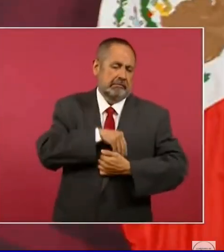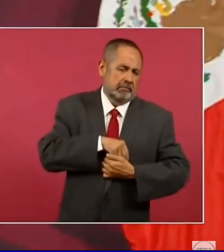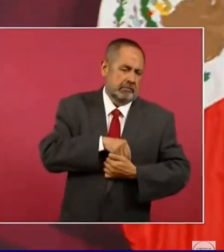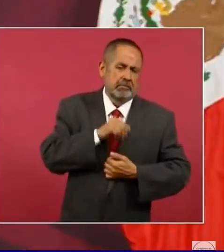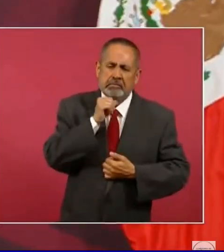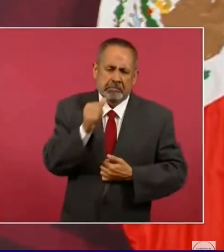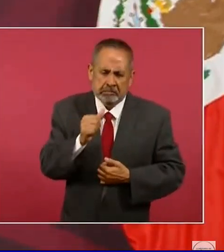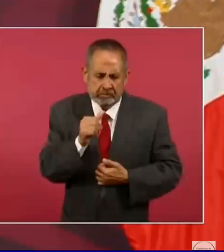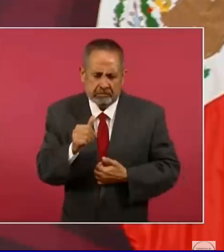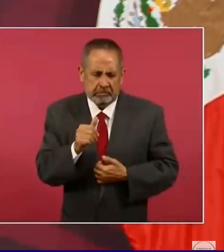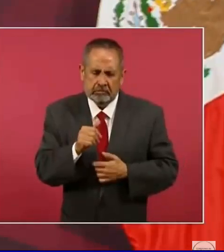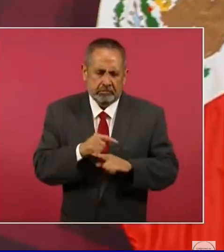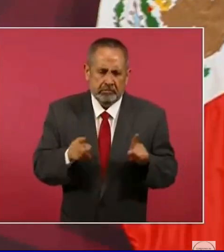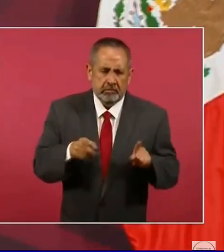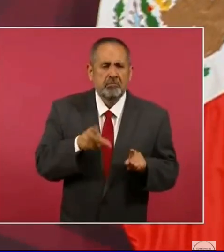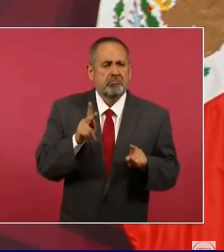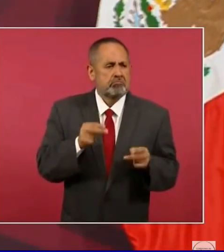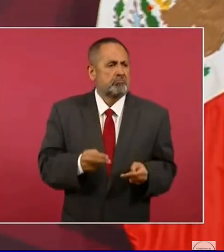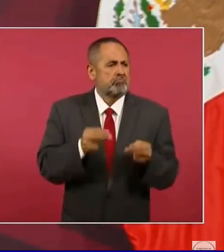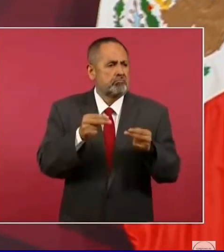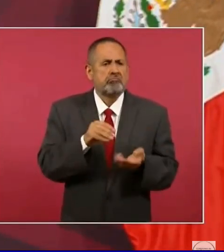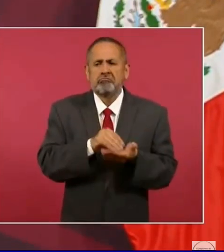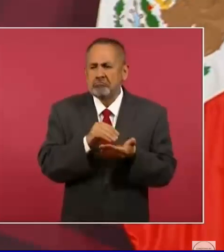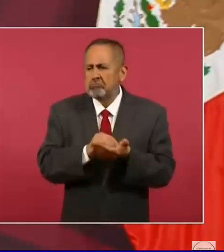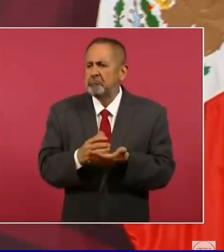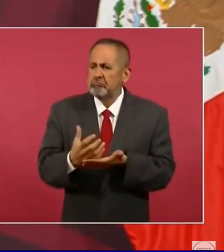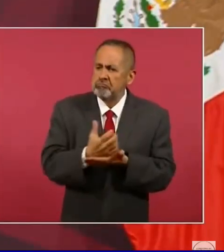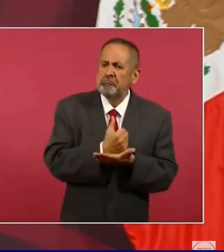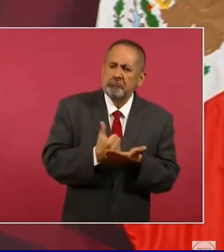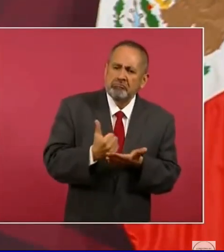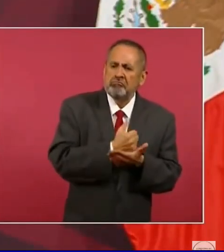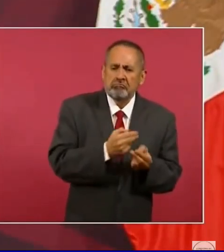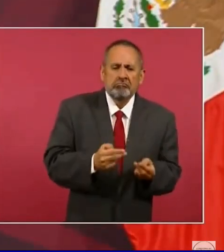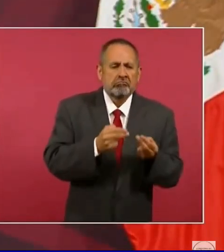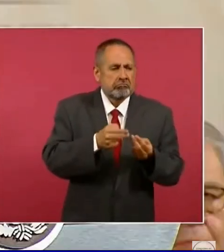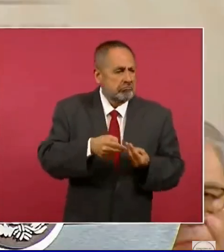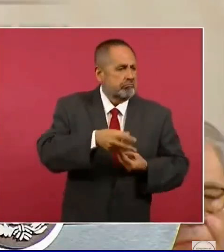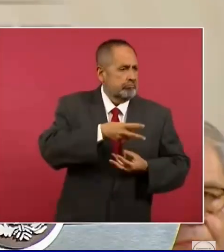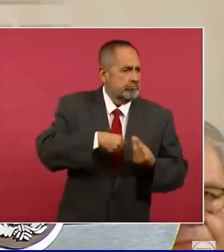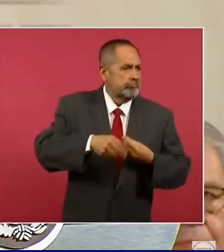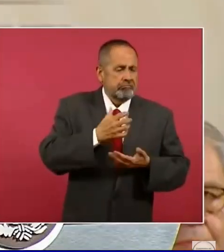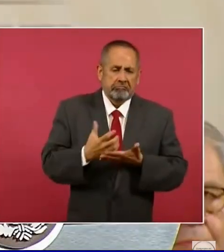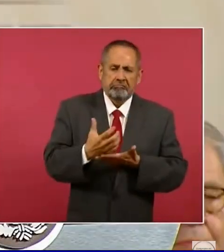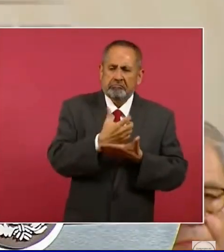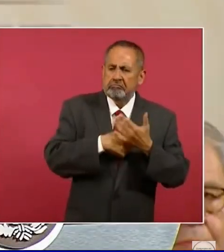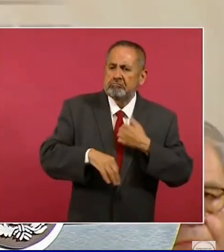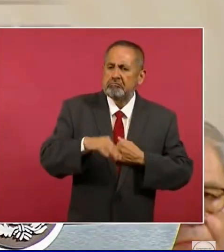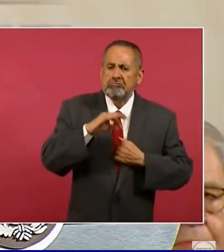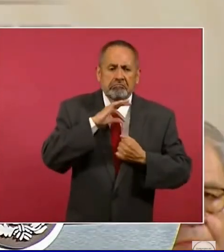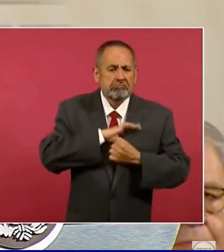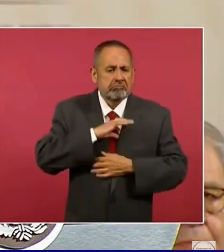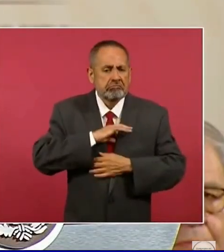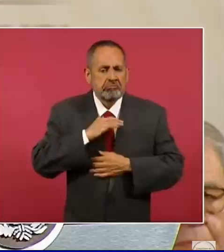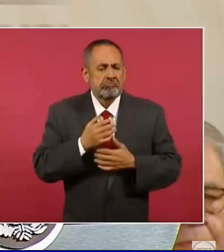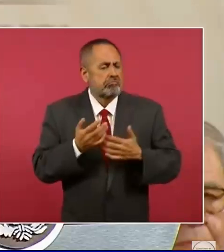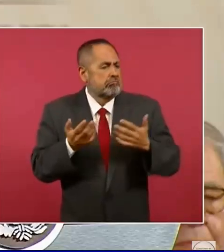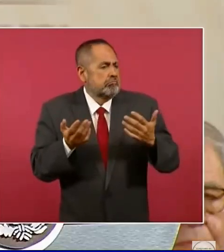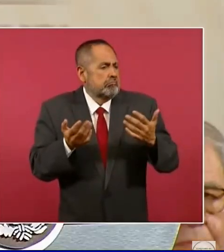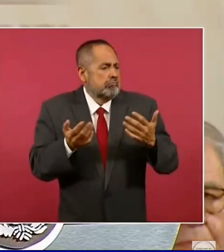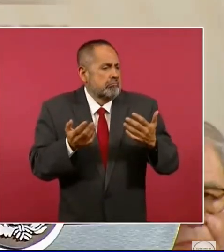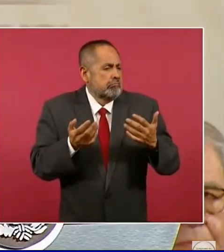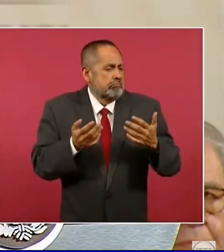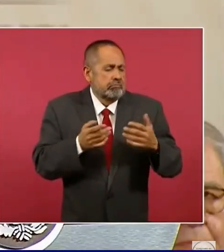pero sigo haciendo negocios y sigo obteniendo utilidades